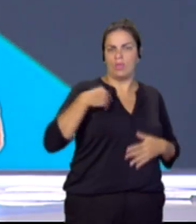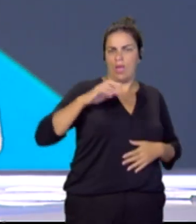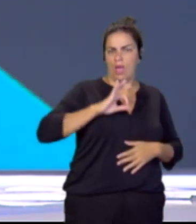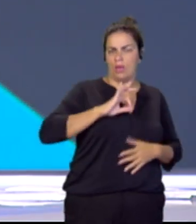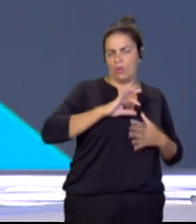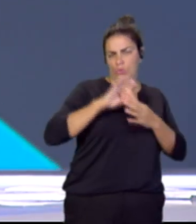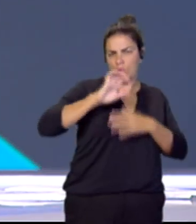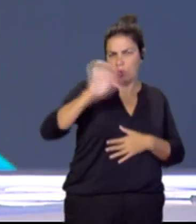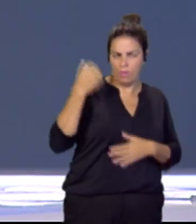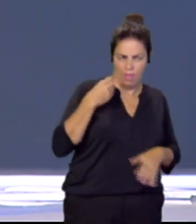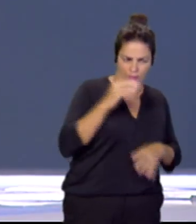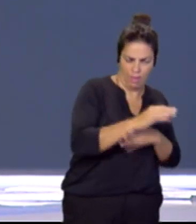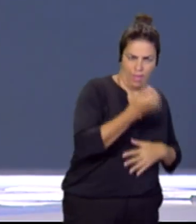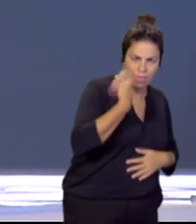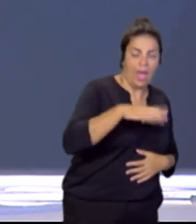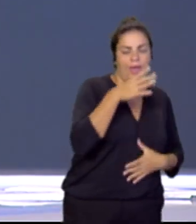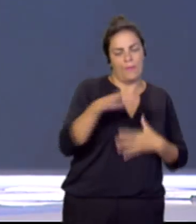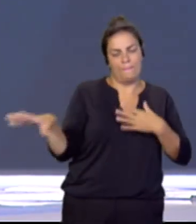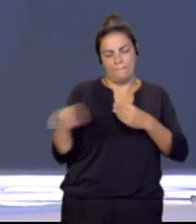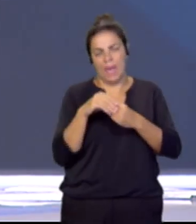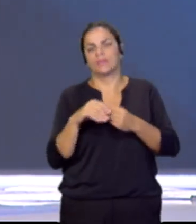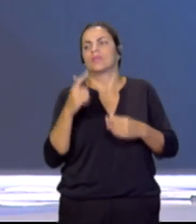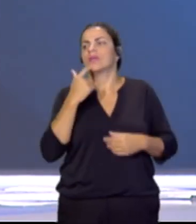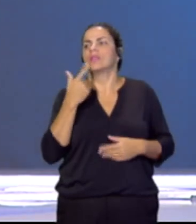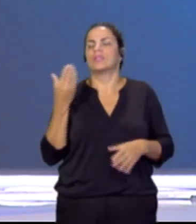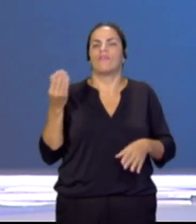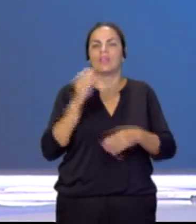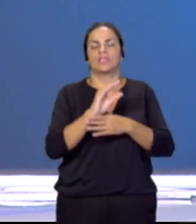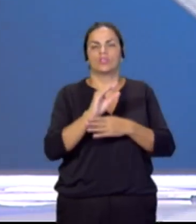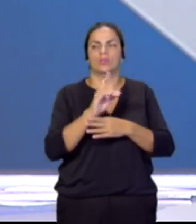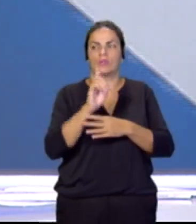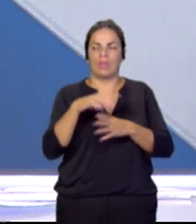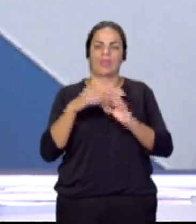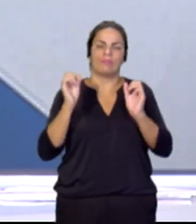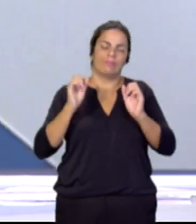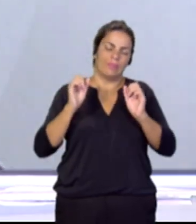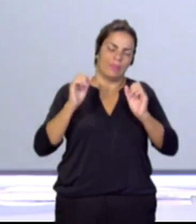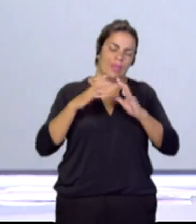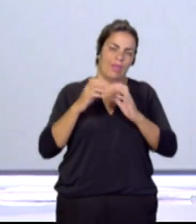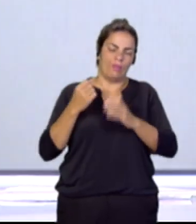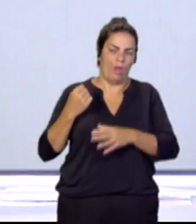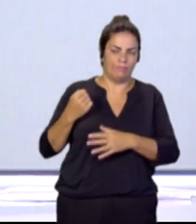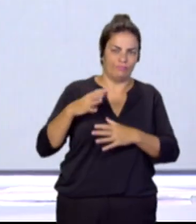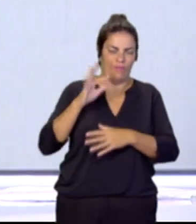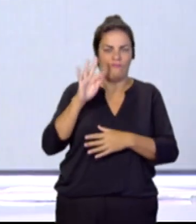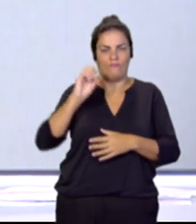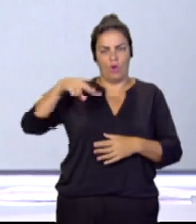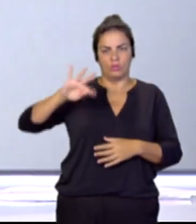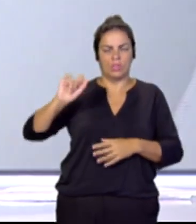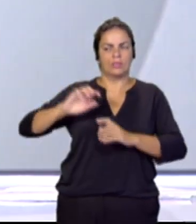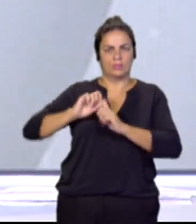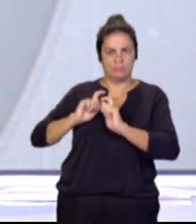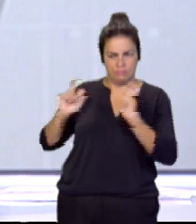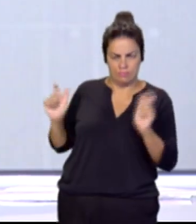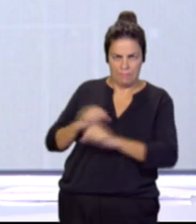Canaria. Ha hablado de aumentar la financiación del refuerzo del Frontex y también de mejorar la cooperación en origen,